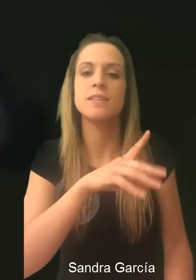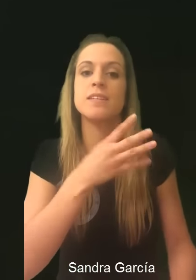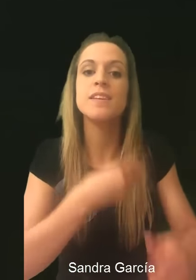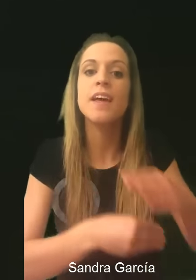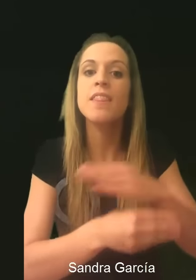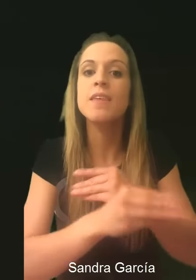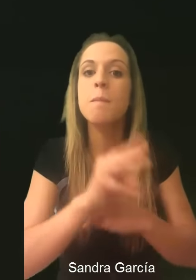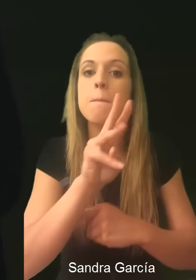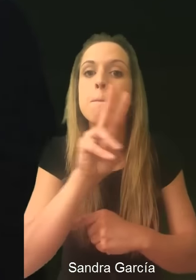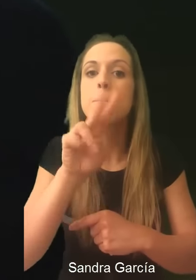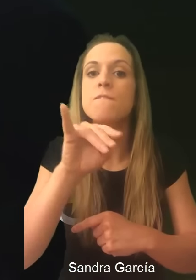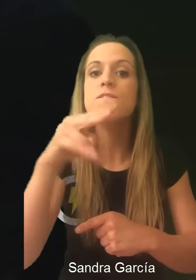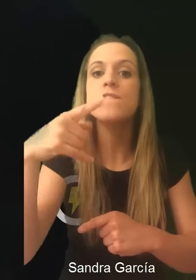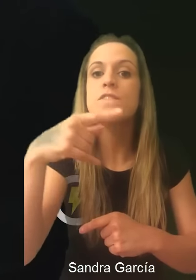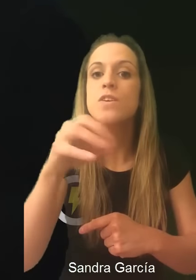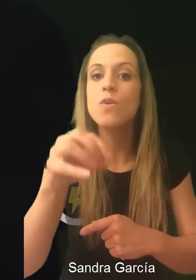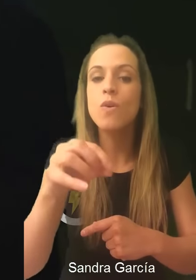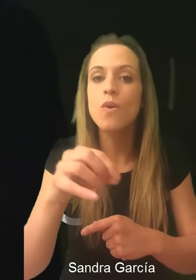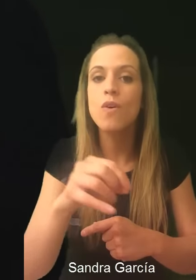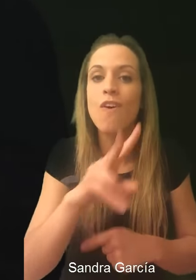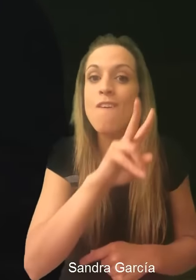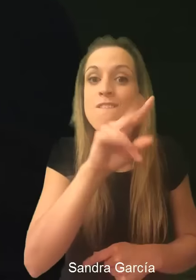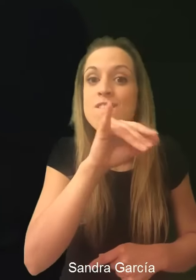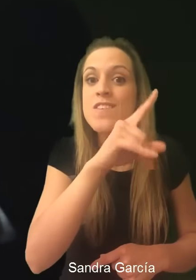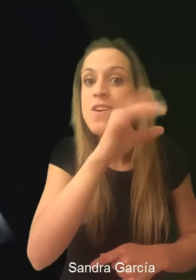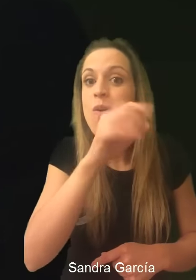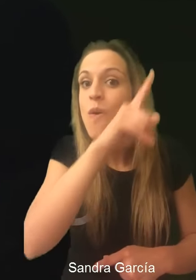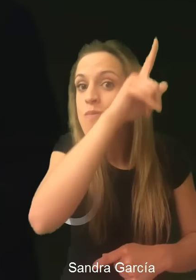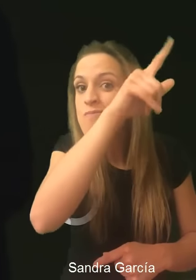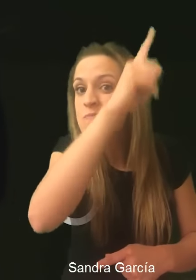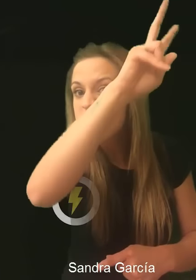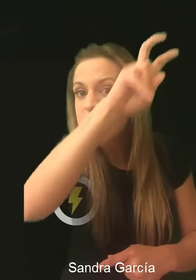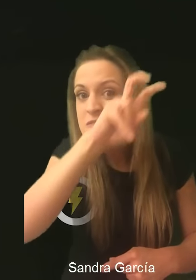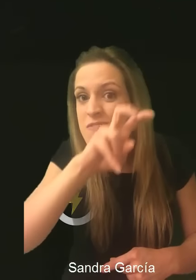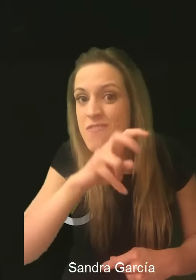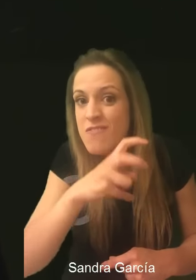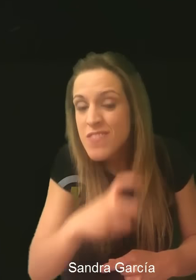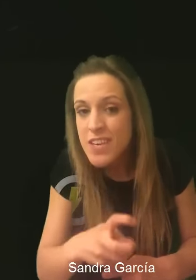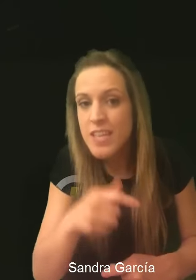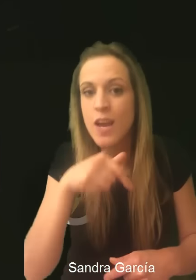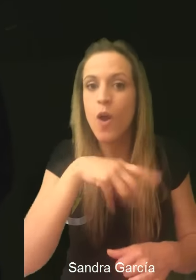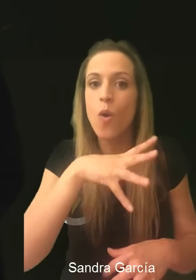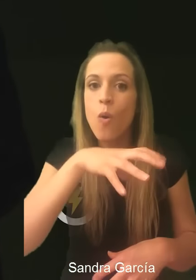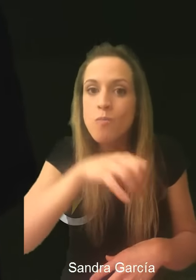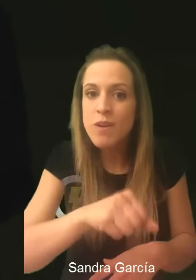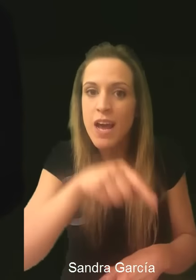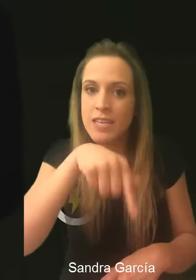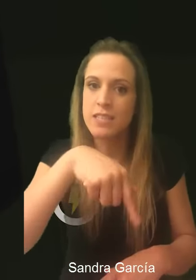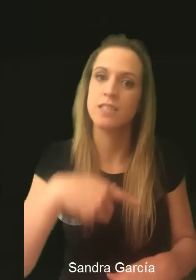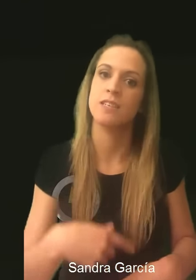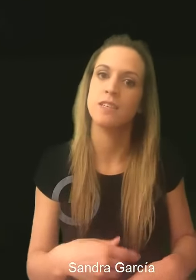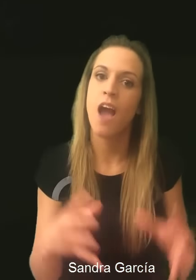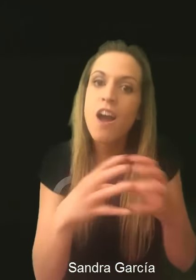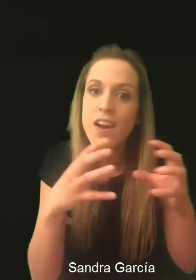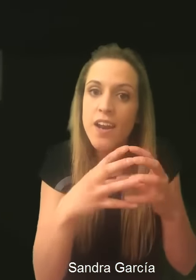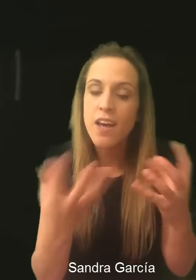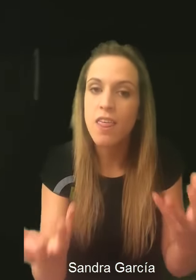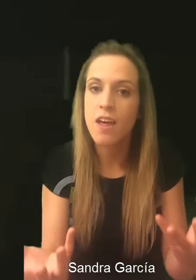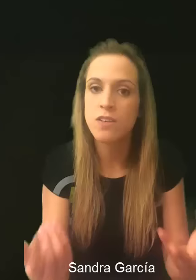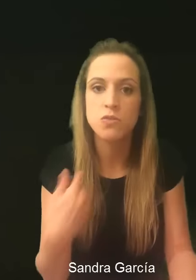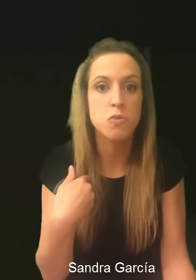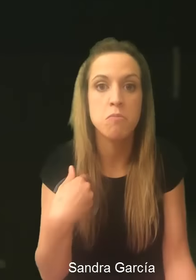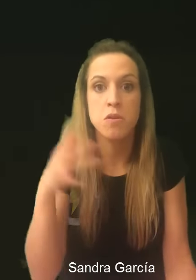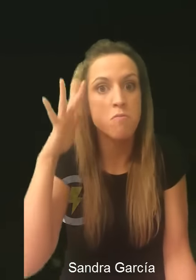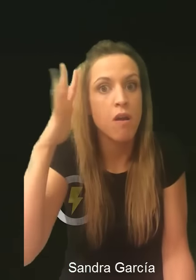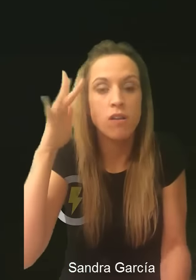de Vigo a comprar a la tienda física. Alucinante. O sea, cosas que jamás me lo podría imaginar. Pero